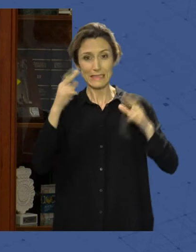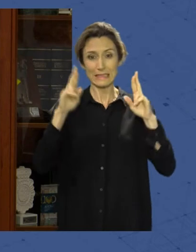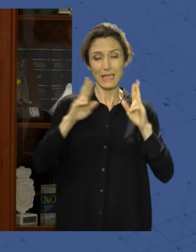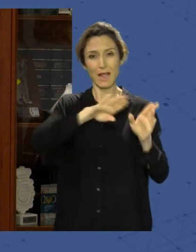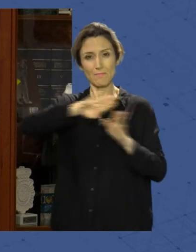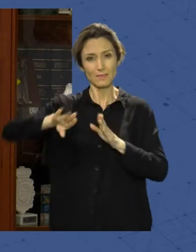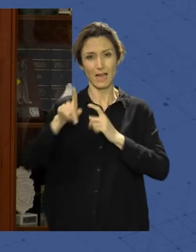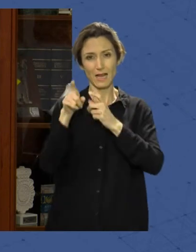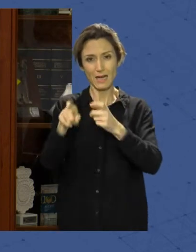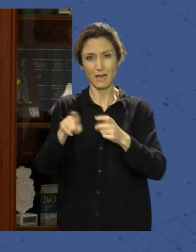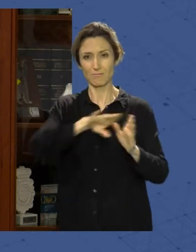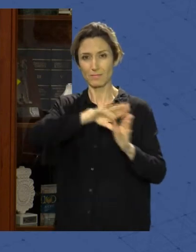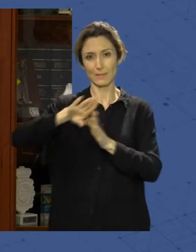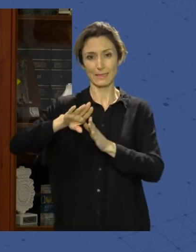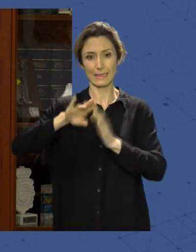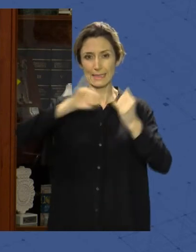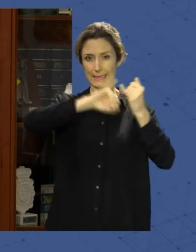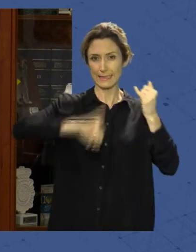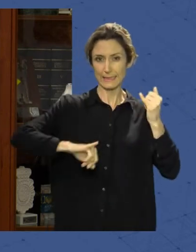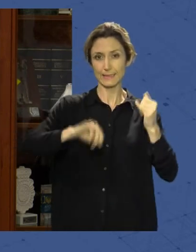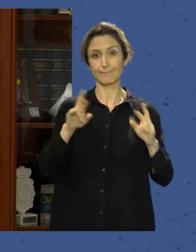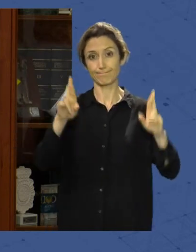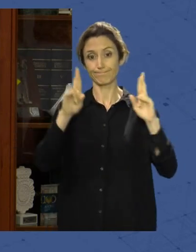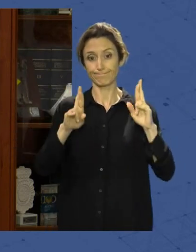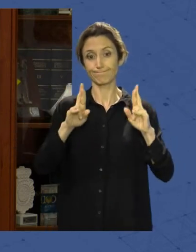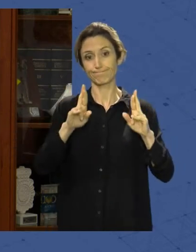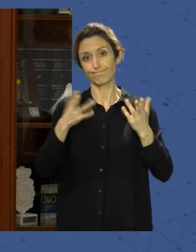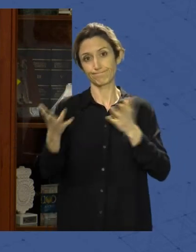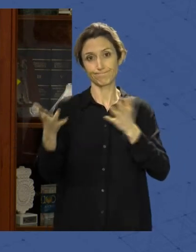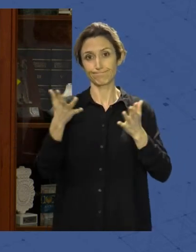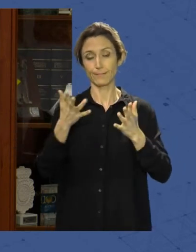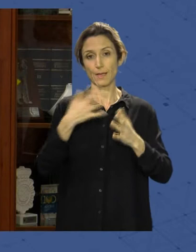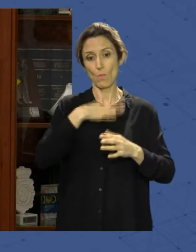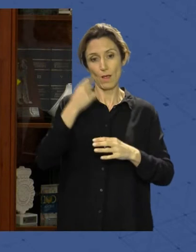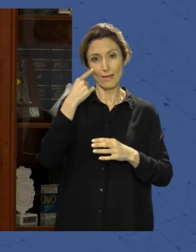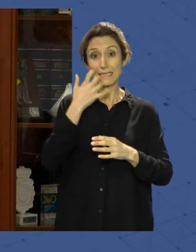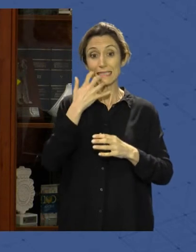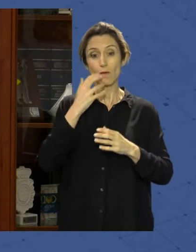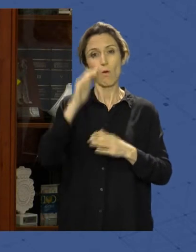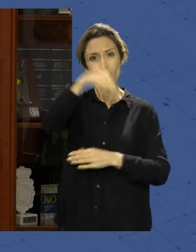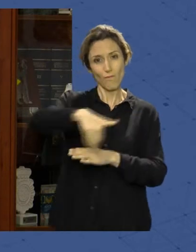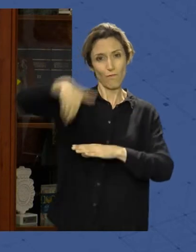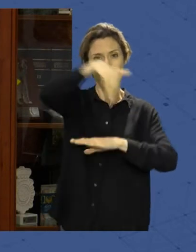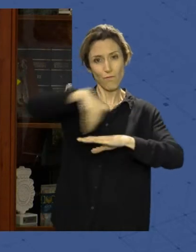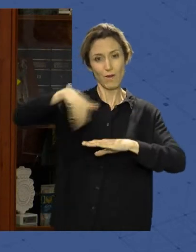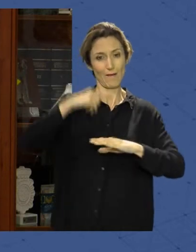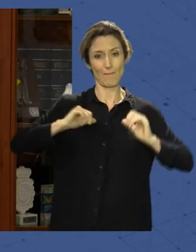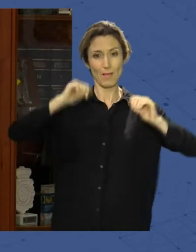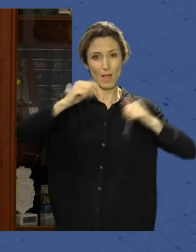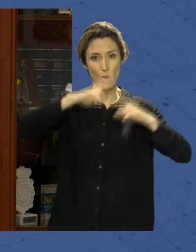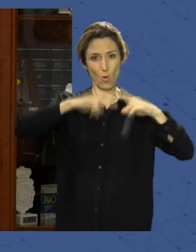de la crisis, esperemos que podamos meter las máquinas en otoño